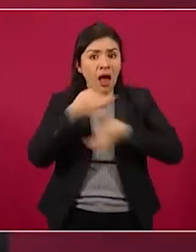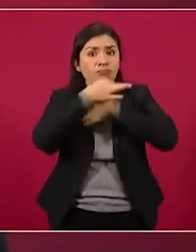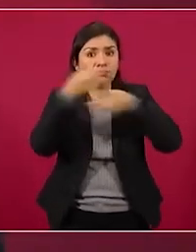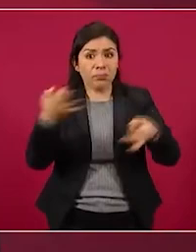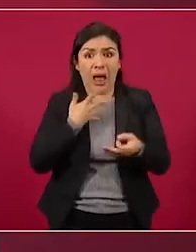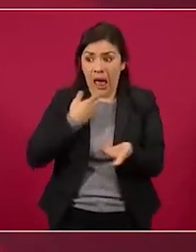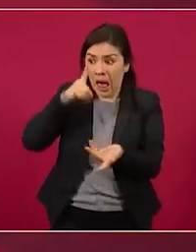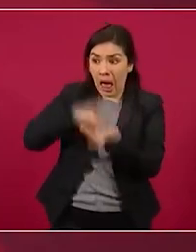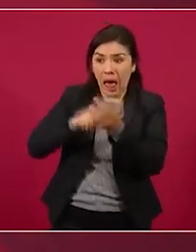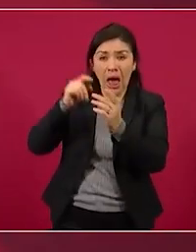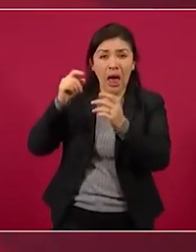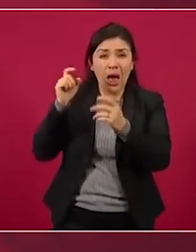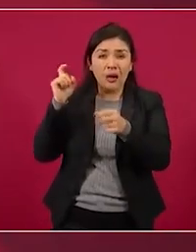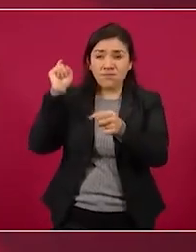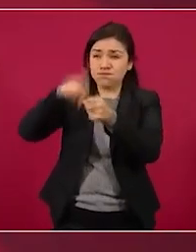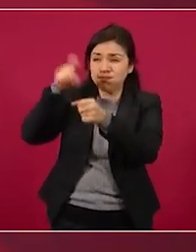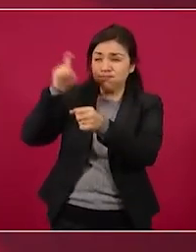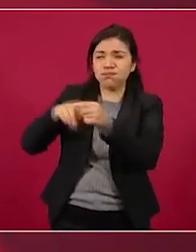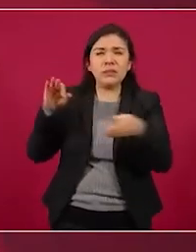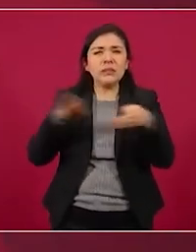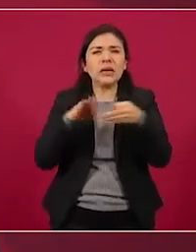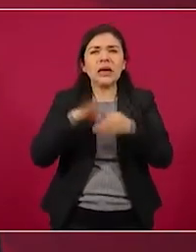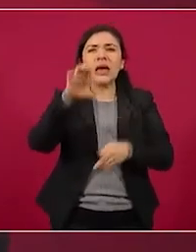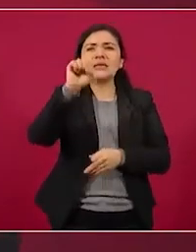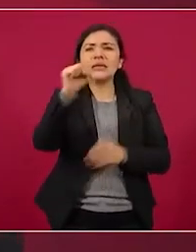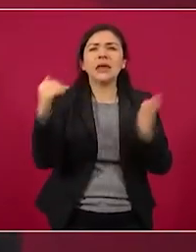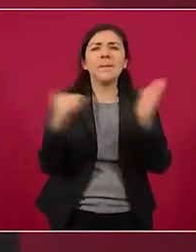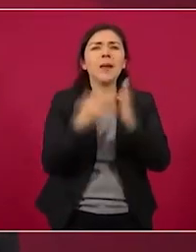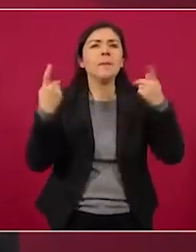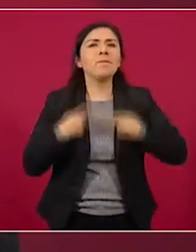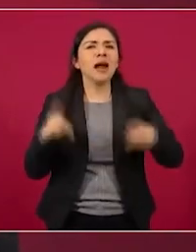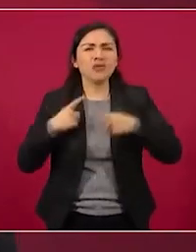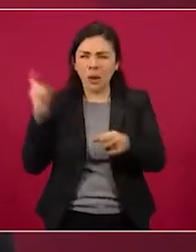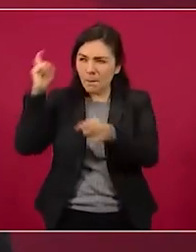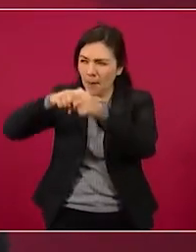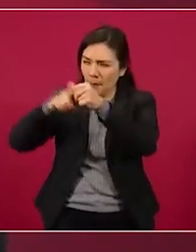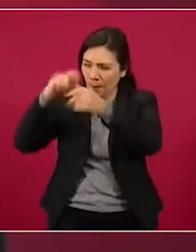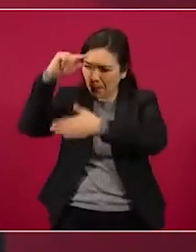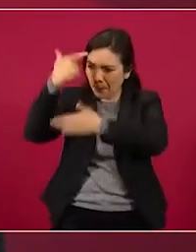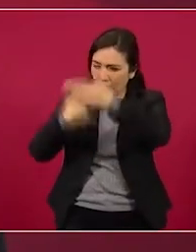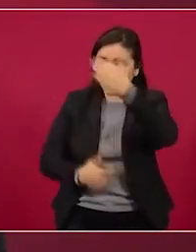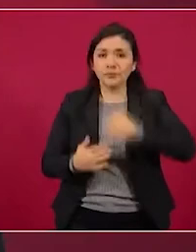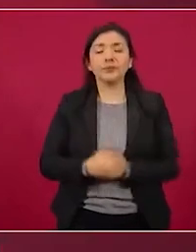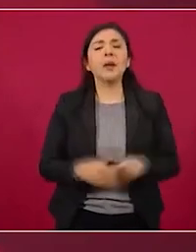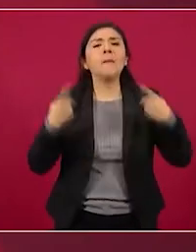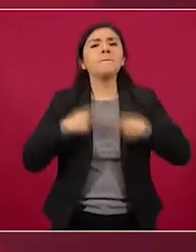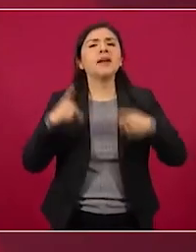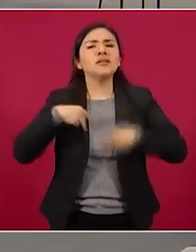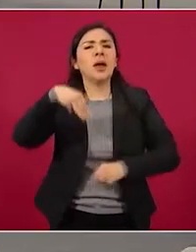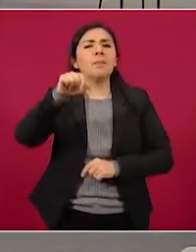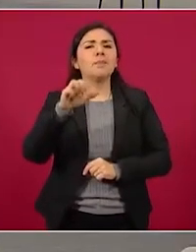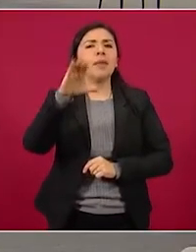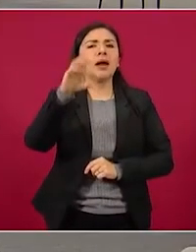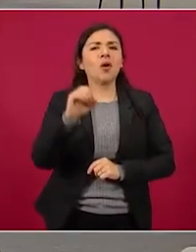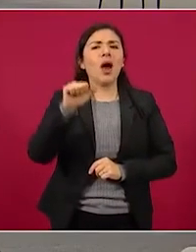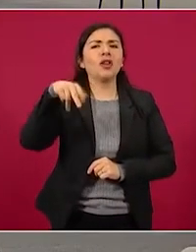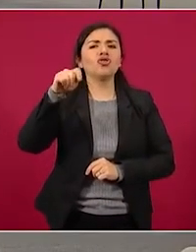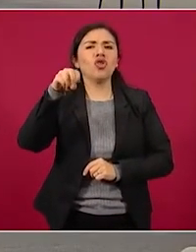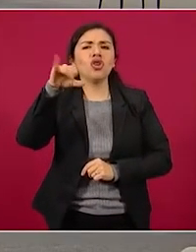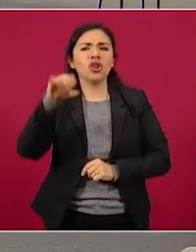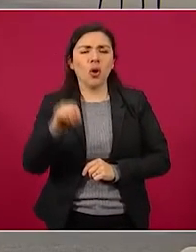estuvieron conectadas unas 60 mil personas simultáneamente. El usuario Marco Antonio Bonilla Becerra